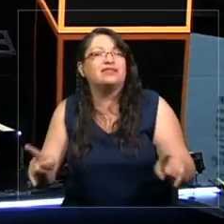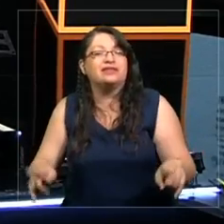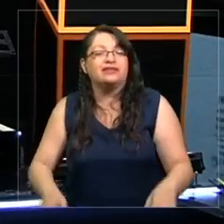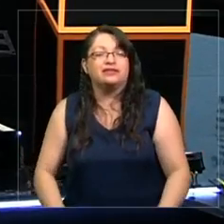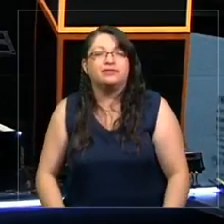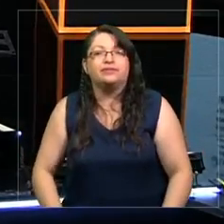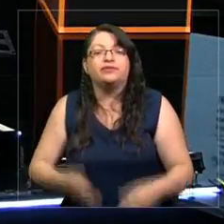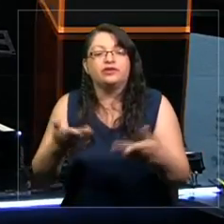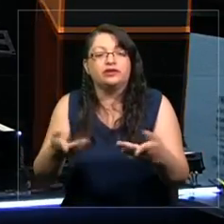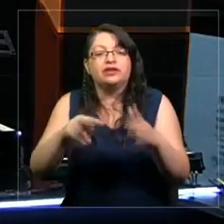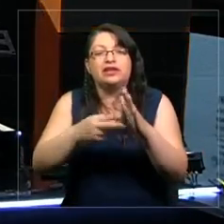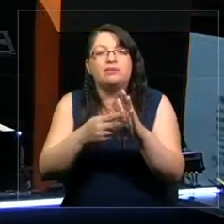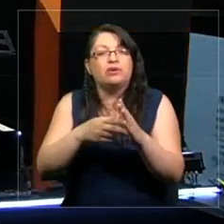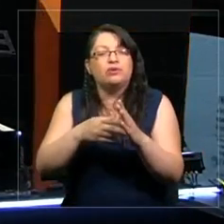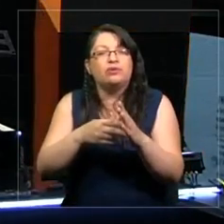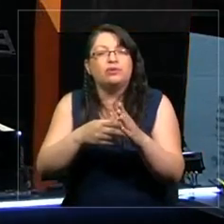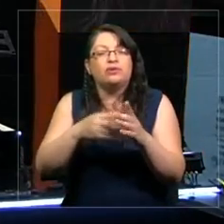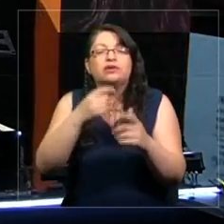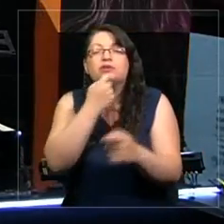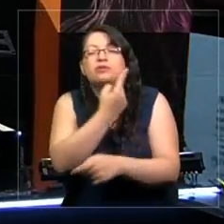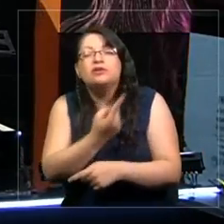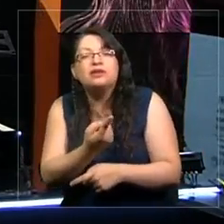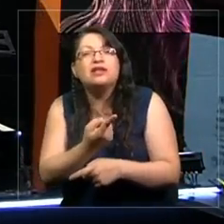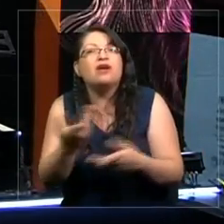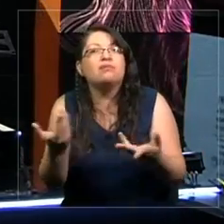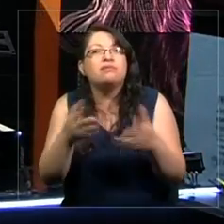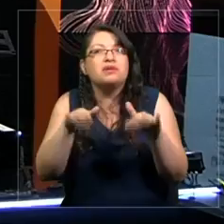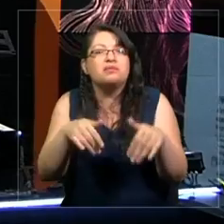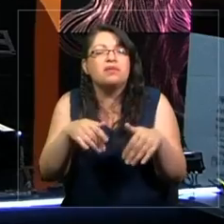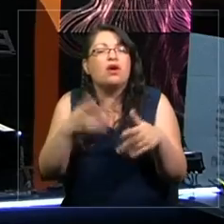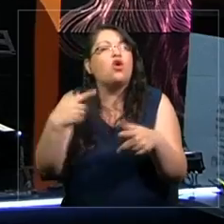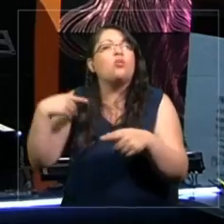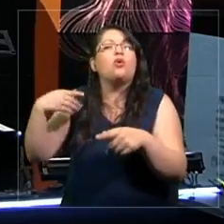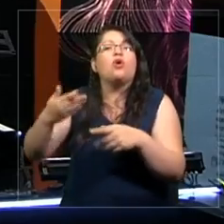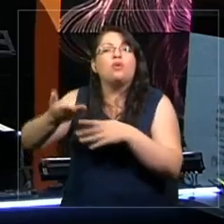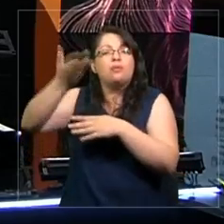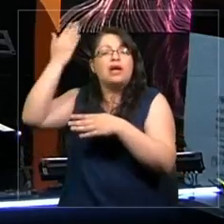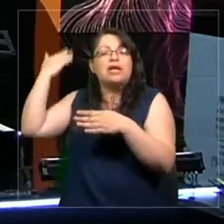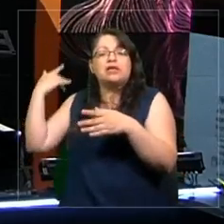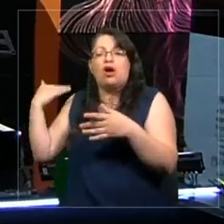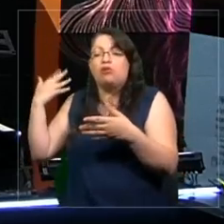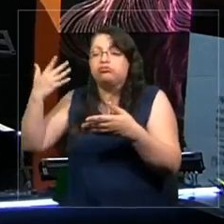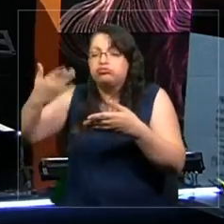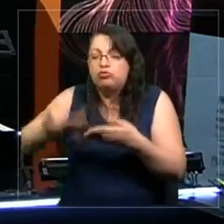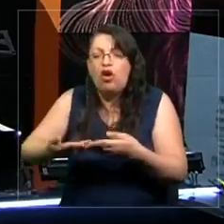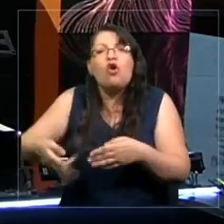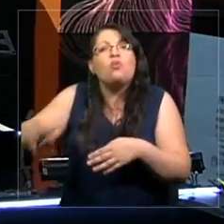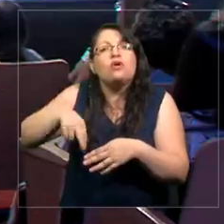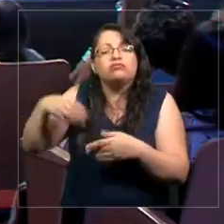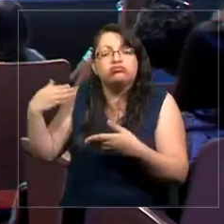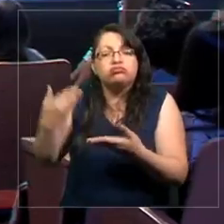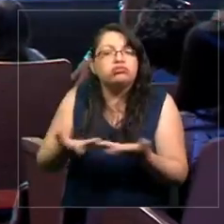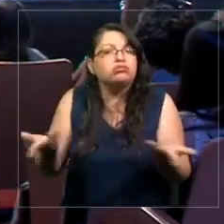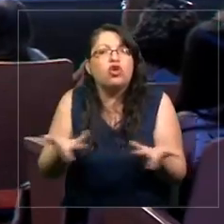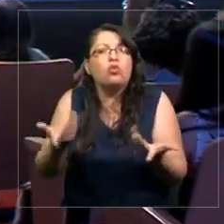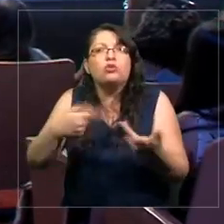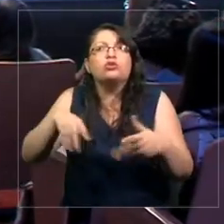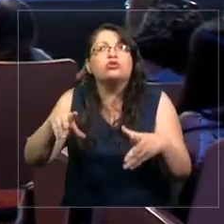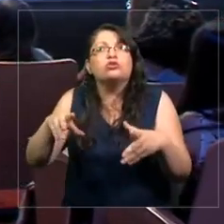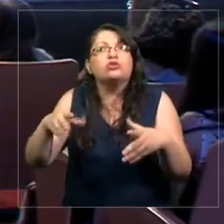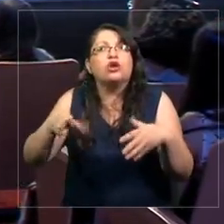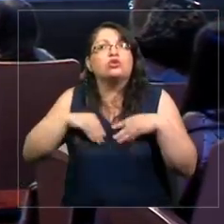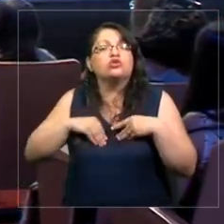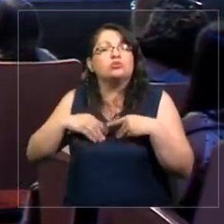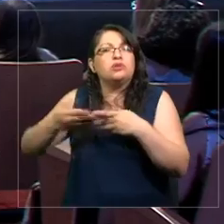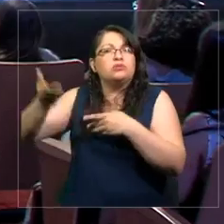Entonces, la pregunta siempre es la misma. ¿Cómo regresa el pasado? ¿Cómo nos hacemos cargo del pasado? La manera en que se muestran las cosas